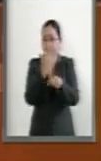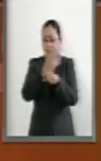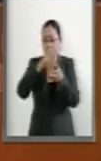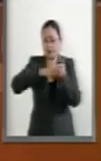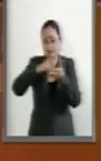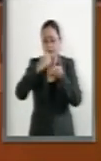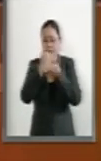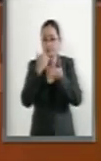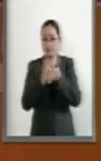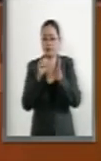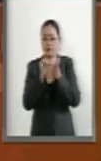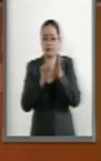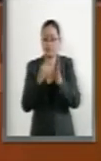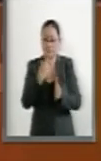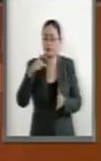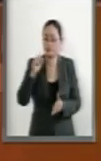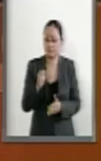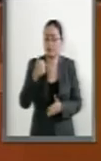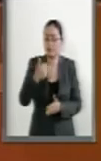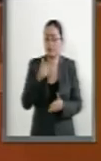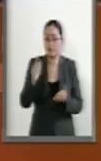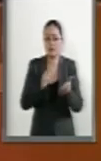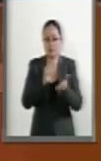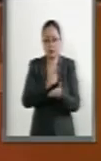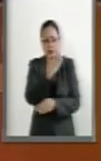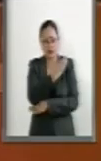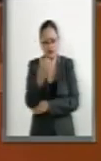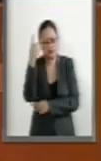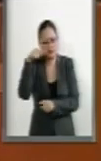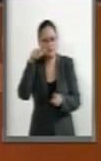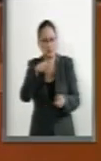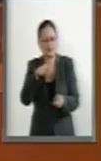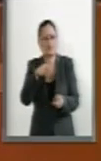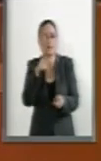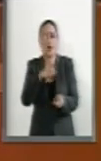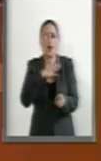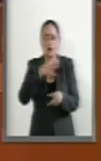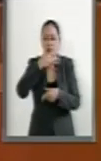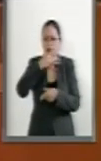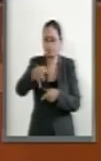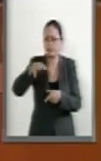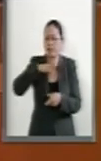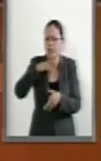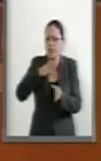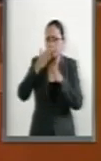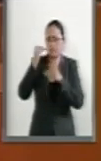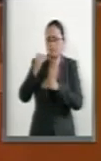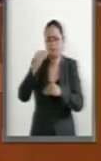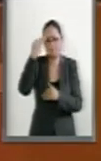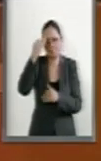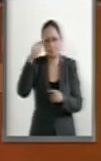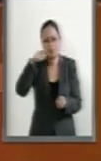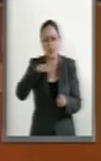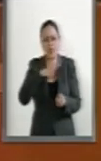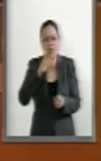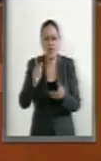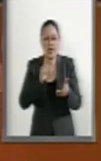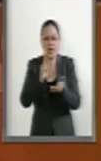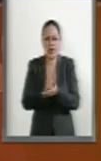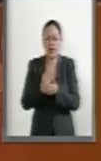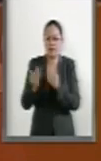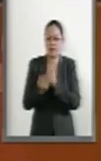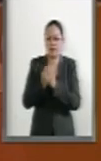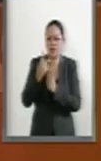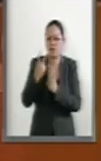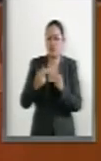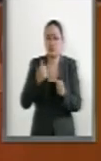primer párrafo del artículo 166 de la ley agraria, pues a partir de la publicación y vigencia de la nueva ley de Alparo del 2 de